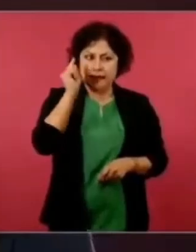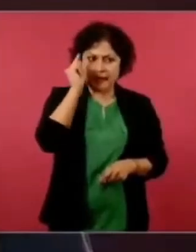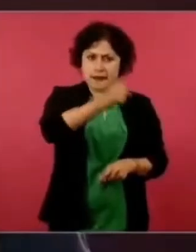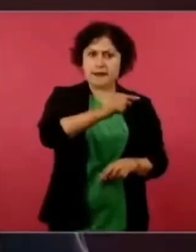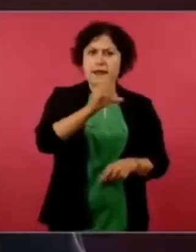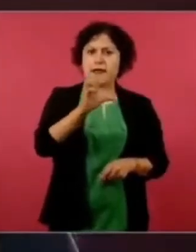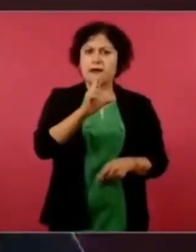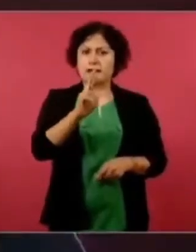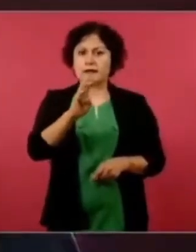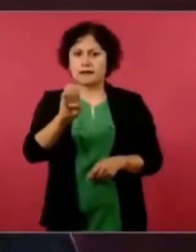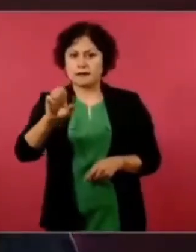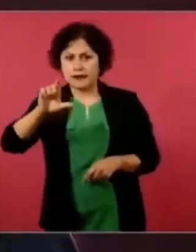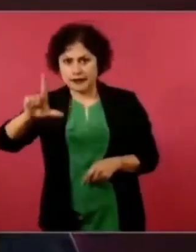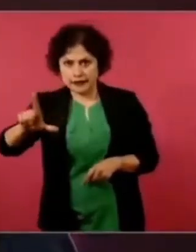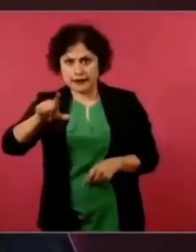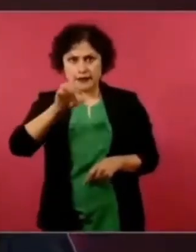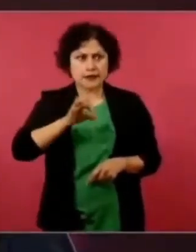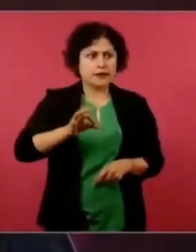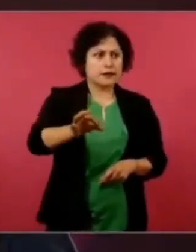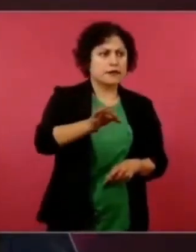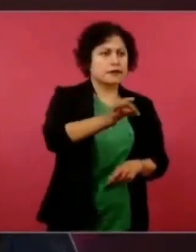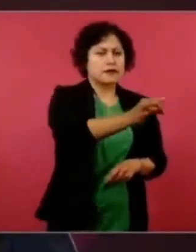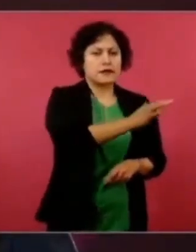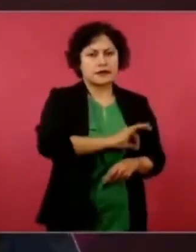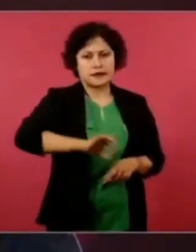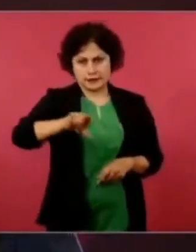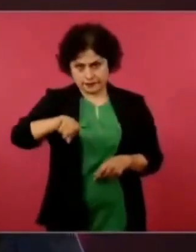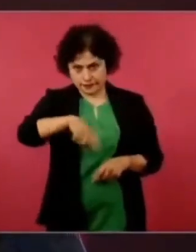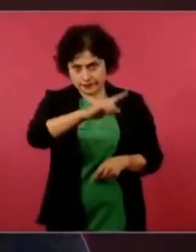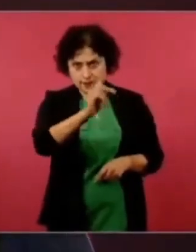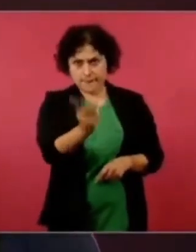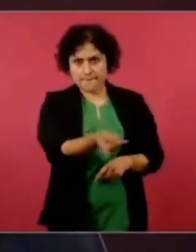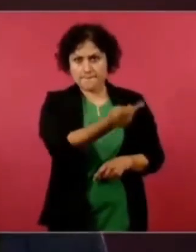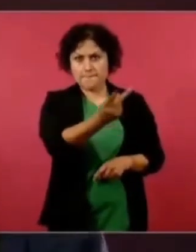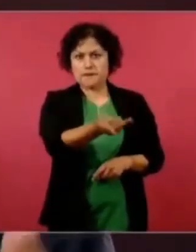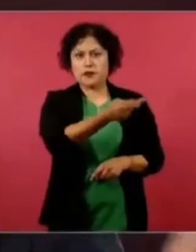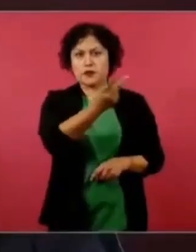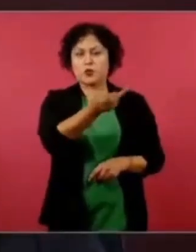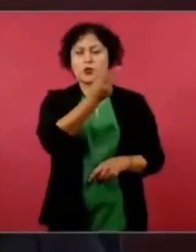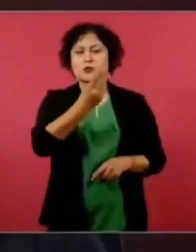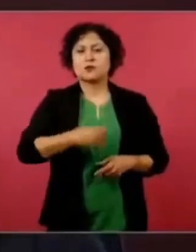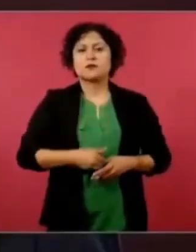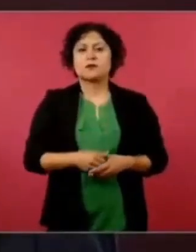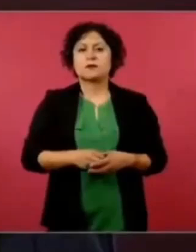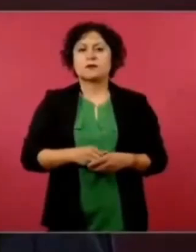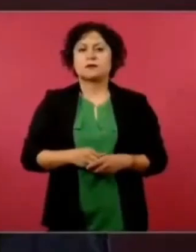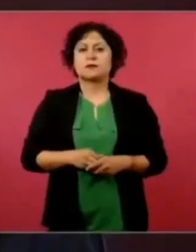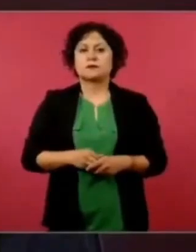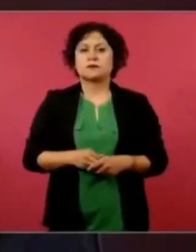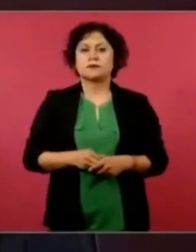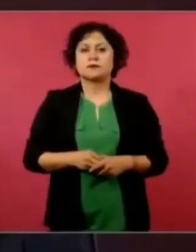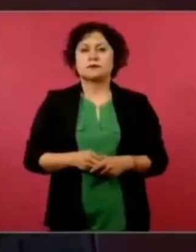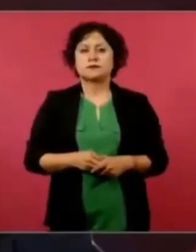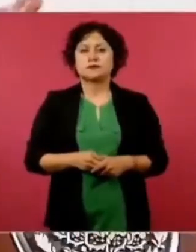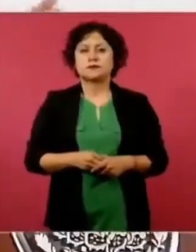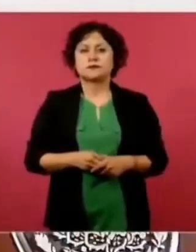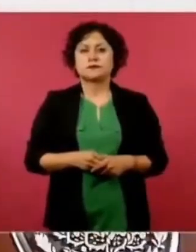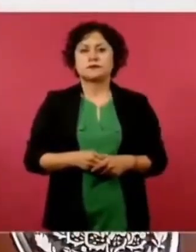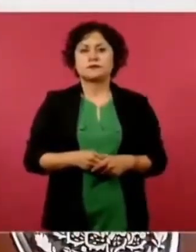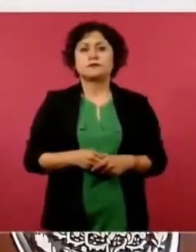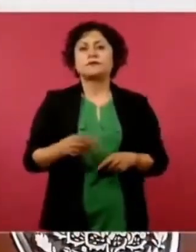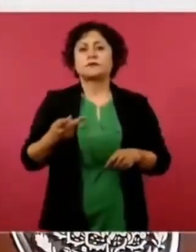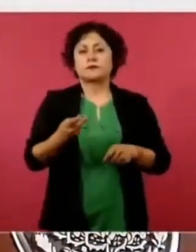cómo este